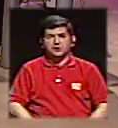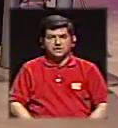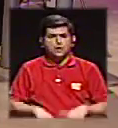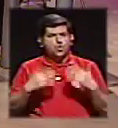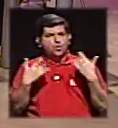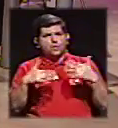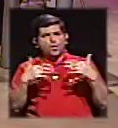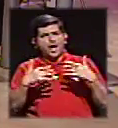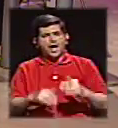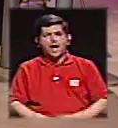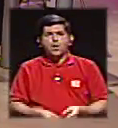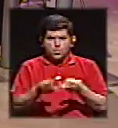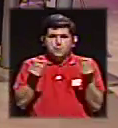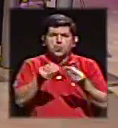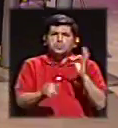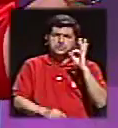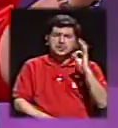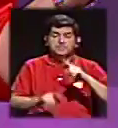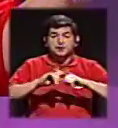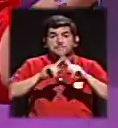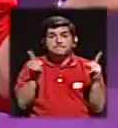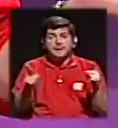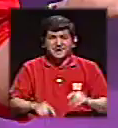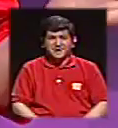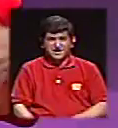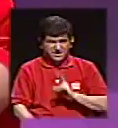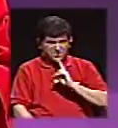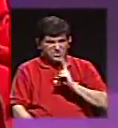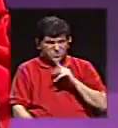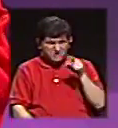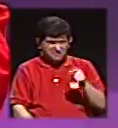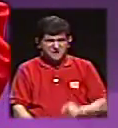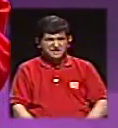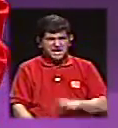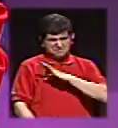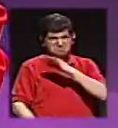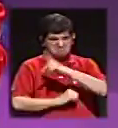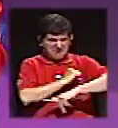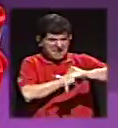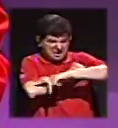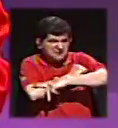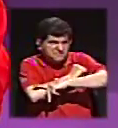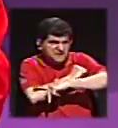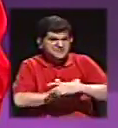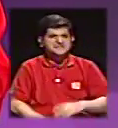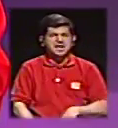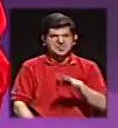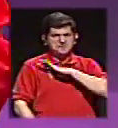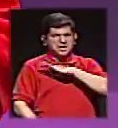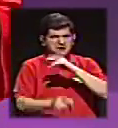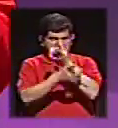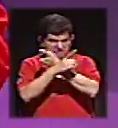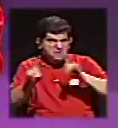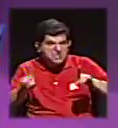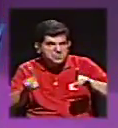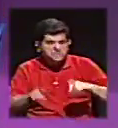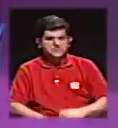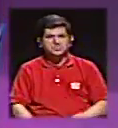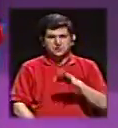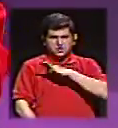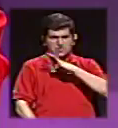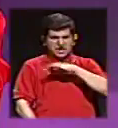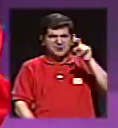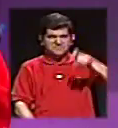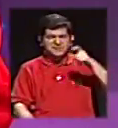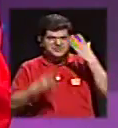presionados. productivo, ¿verdad? Pero es realmente productivo para el país, es realmente productivo para la democracia, es realmente productivo